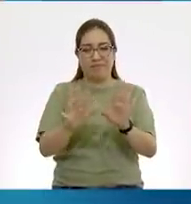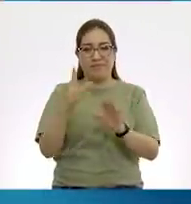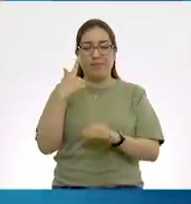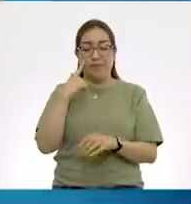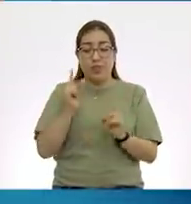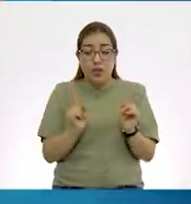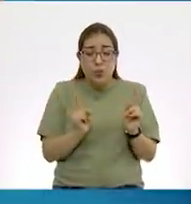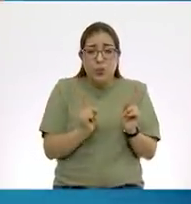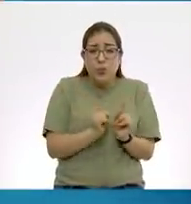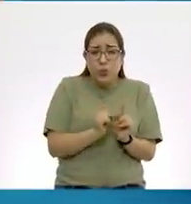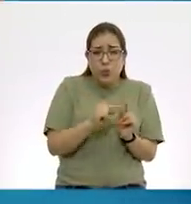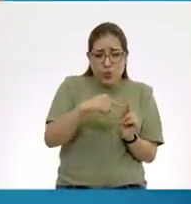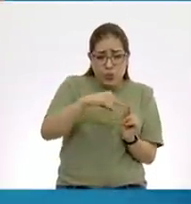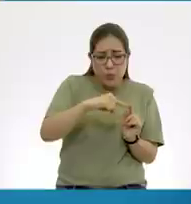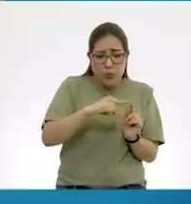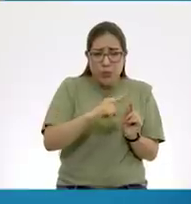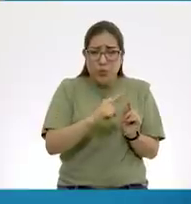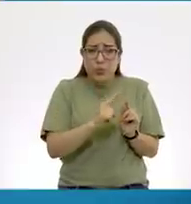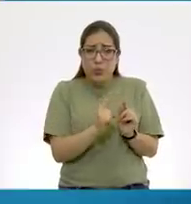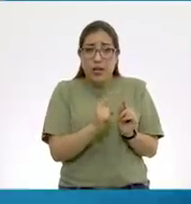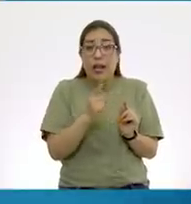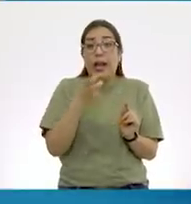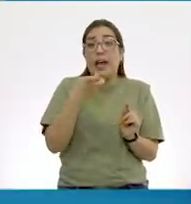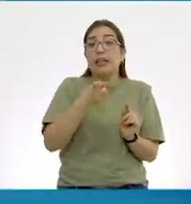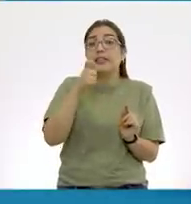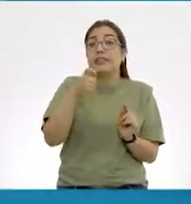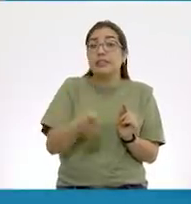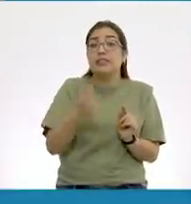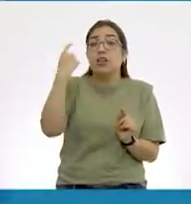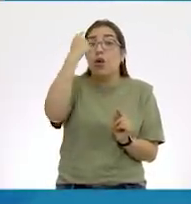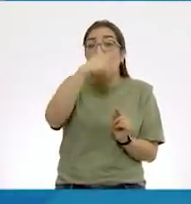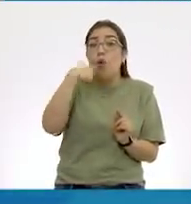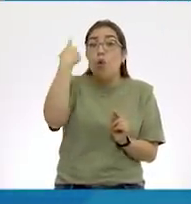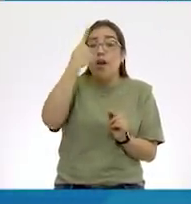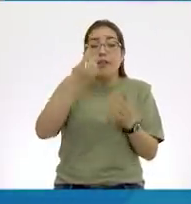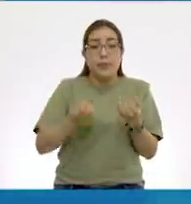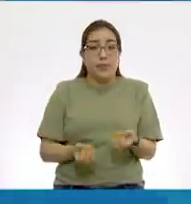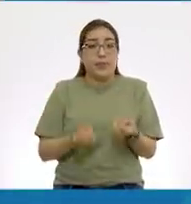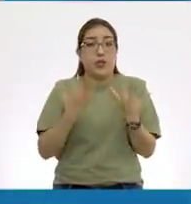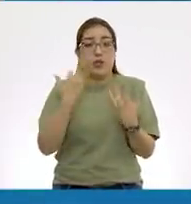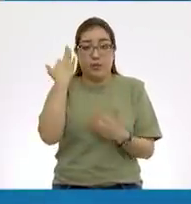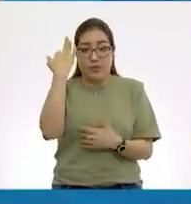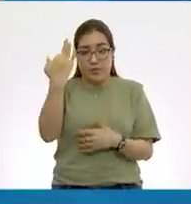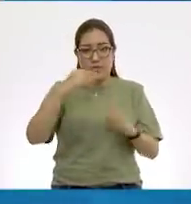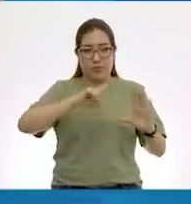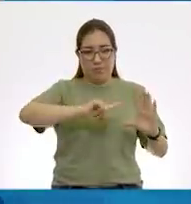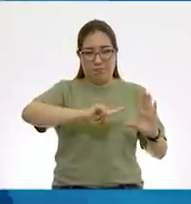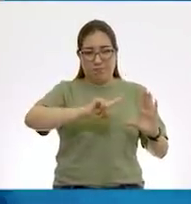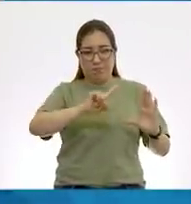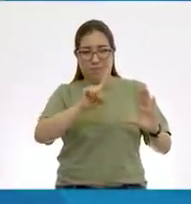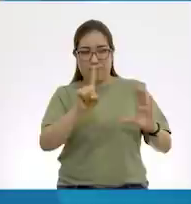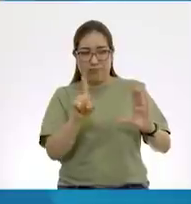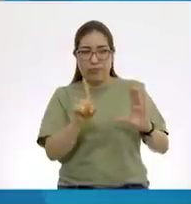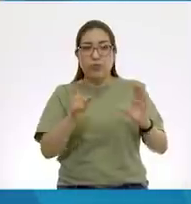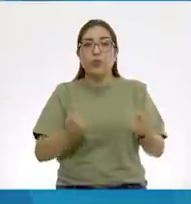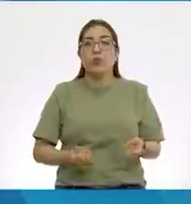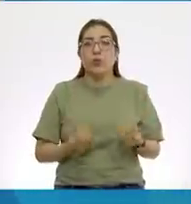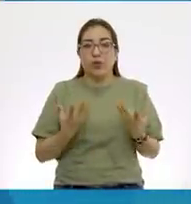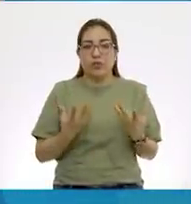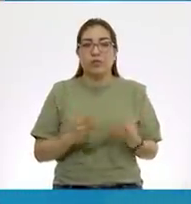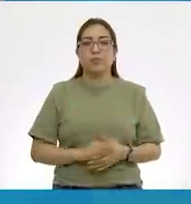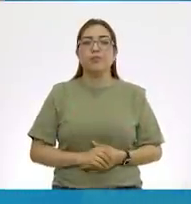chica, como acabo de mencionar, es la que señala las horas. Horas, las horas del reloj, ¿de acuerdo?